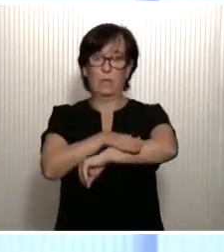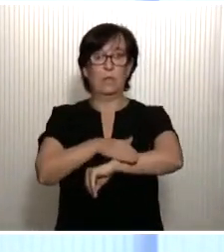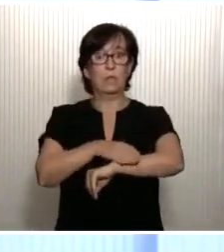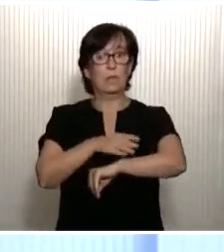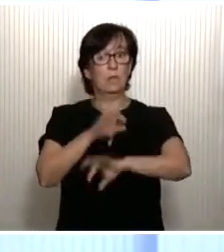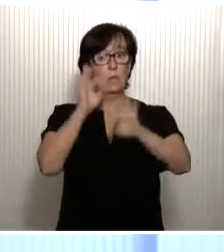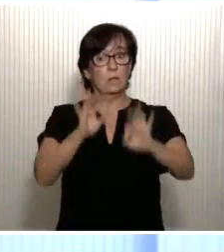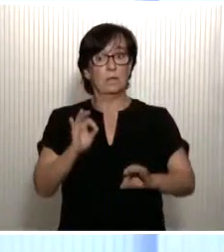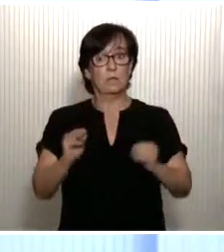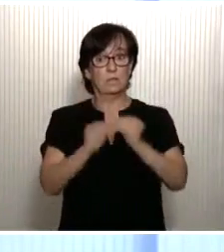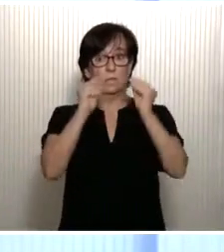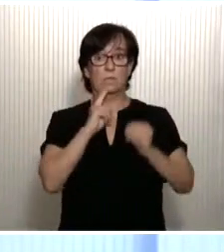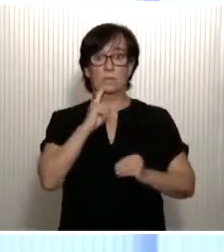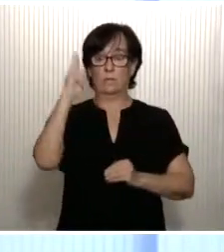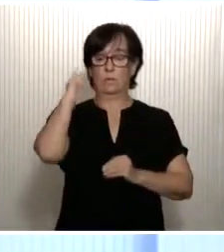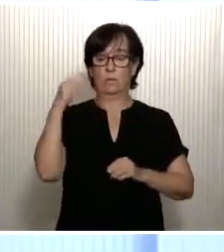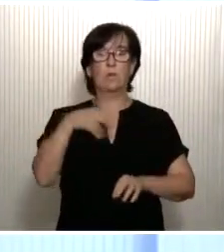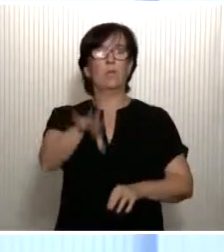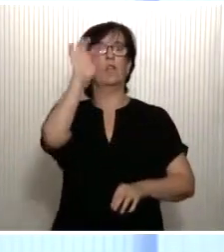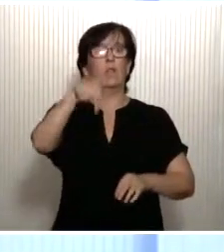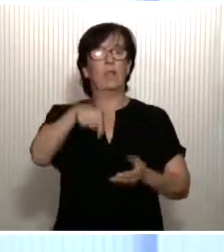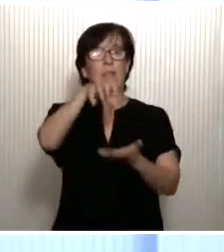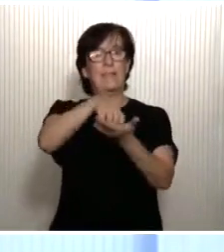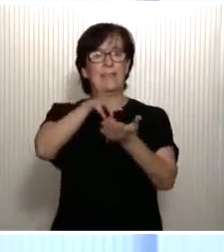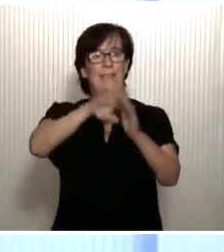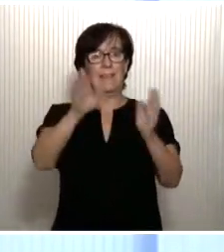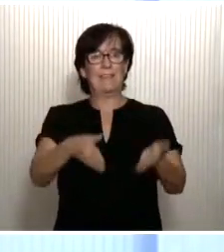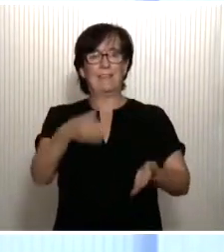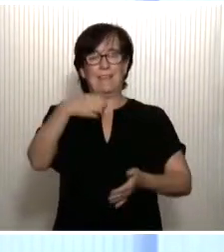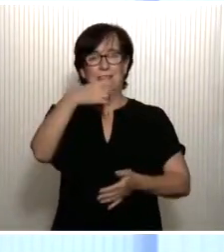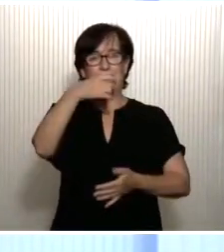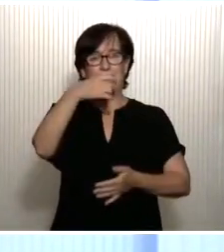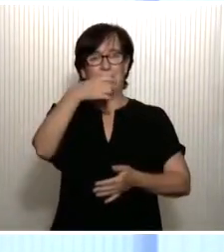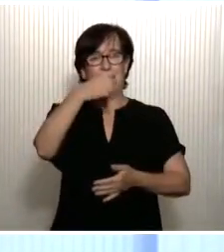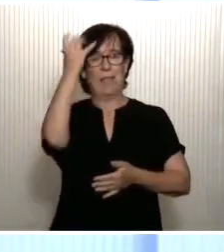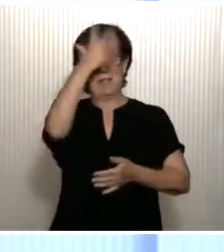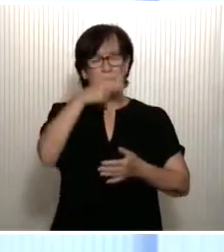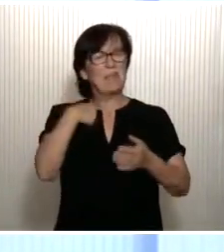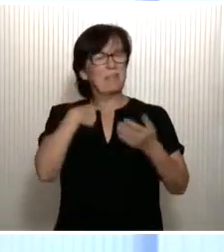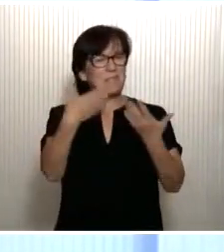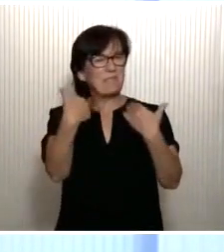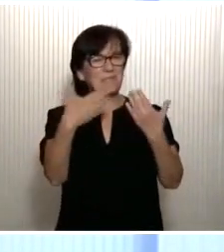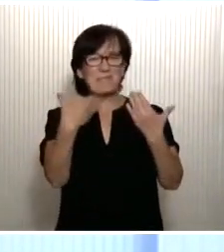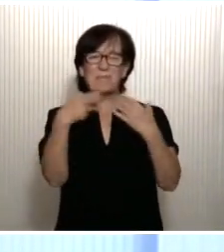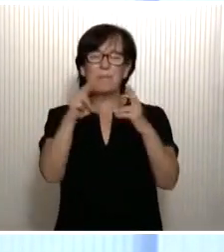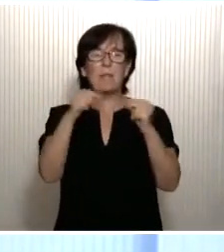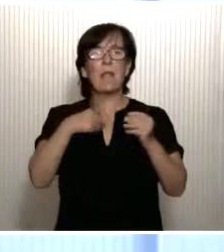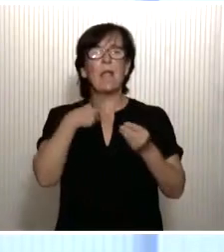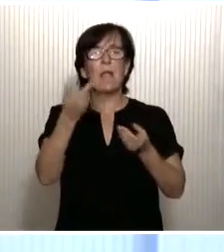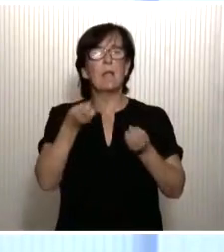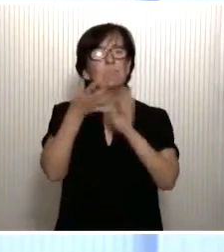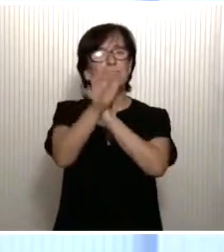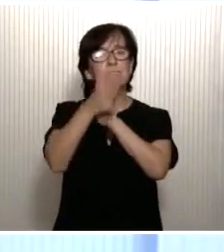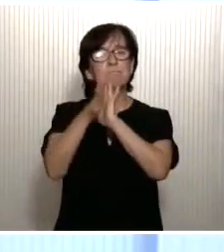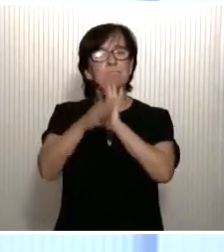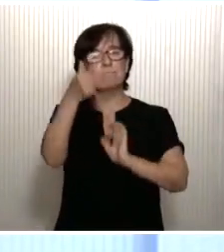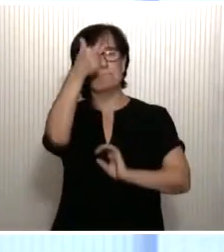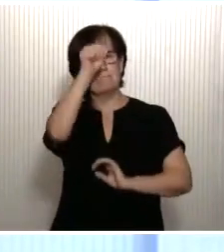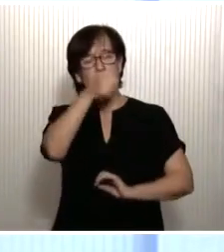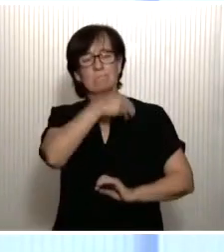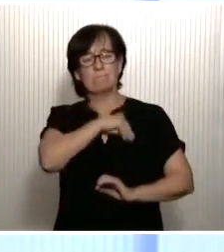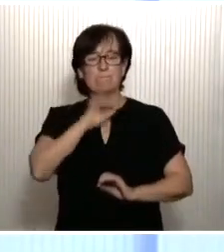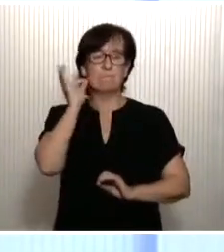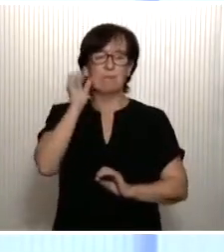justo dos años, escogí también la Casa de América, lo venía recordando con el director de la Casa de América, para dirigirme a los españoles y españolas